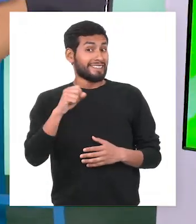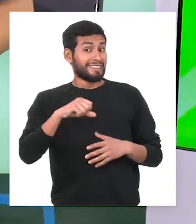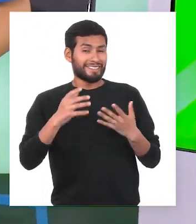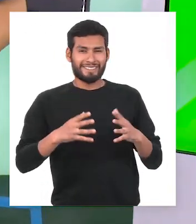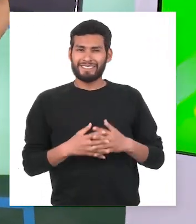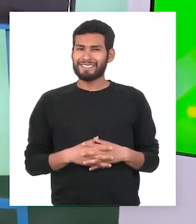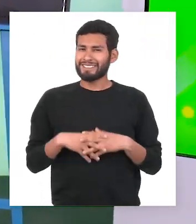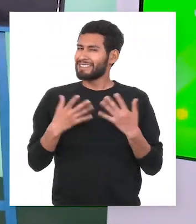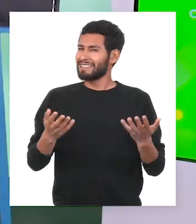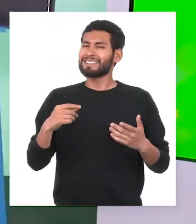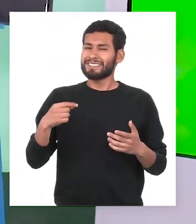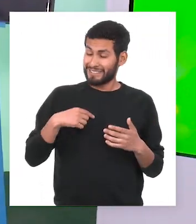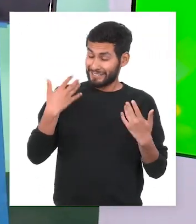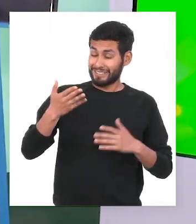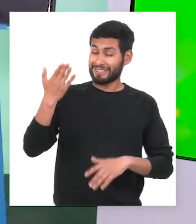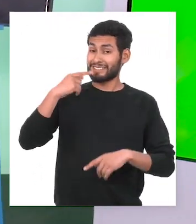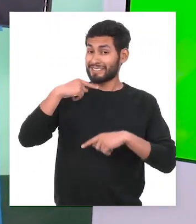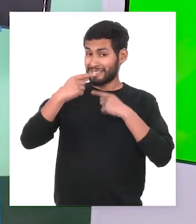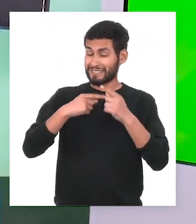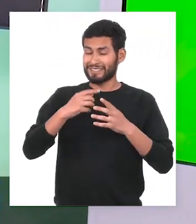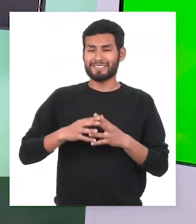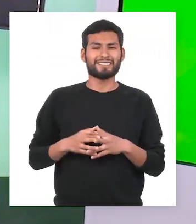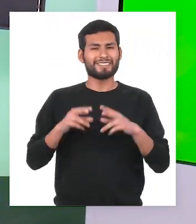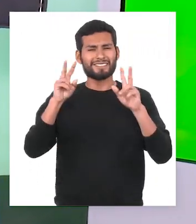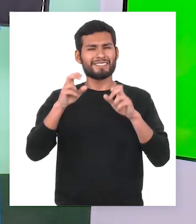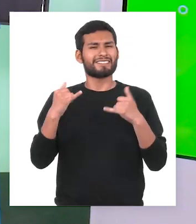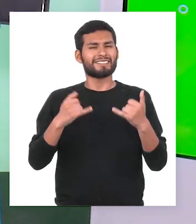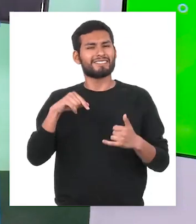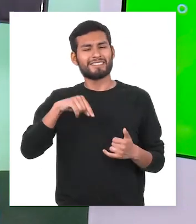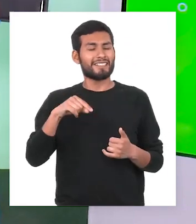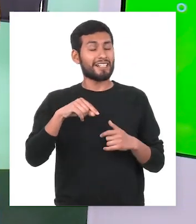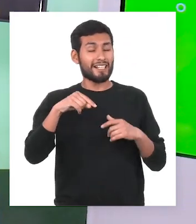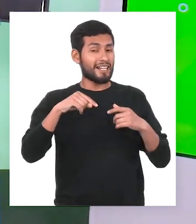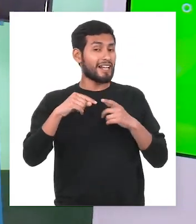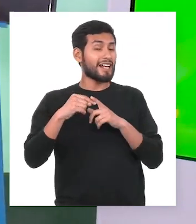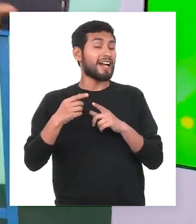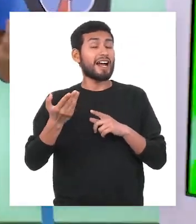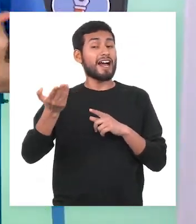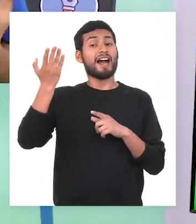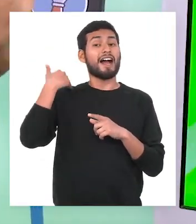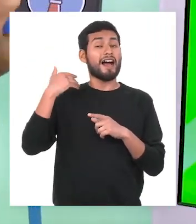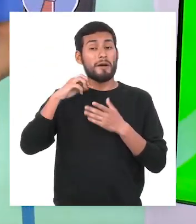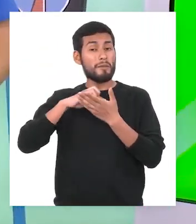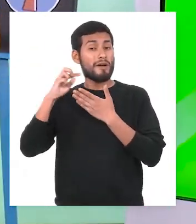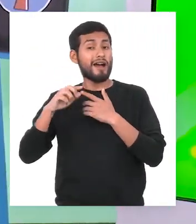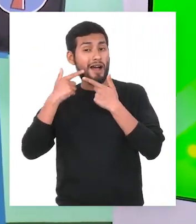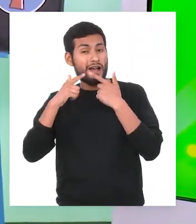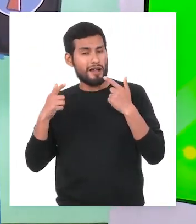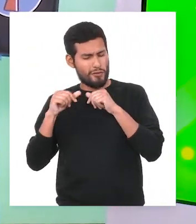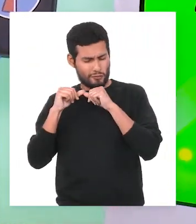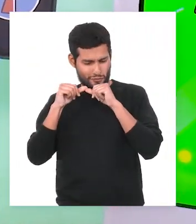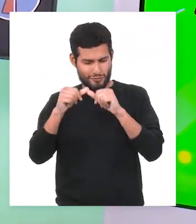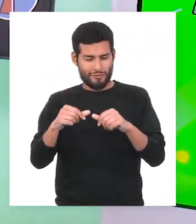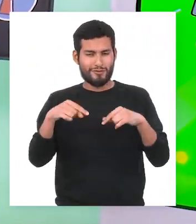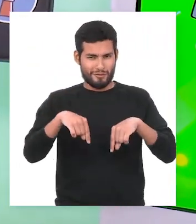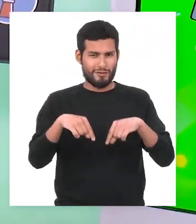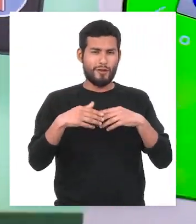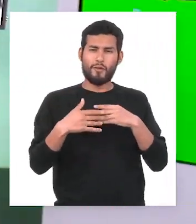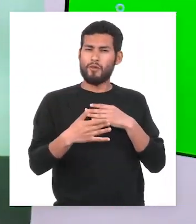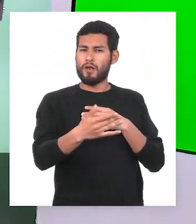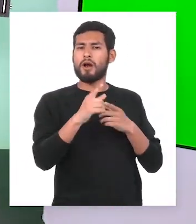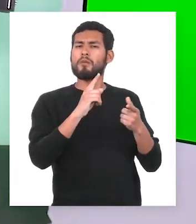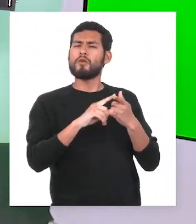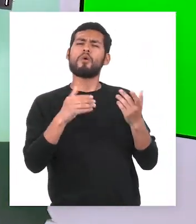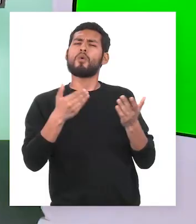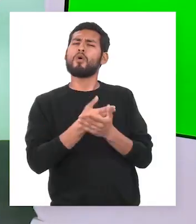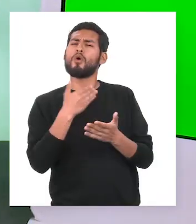¡Exactamente! Así que tal y como ya lo habíamos mencionado, el tema del lenguaje que vimos en el último programa se seguirá desarrollando. Pero esta vez